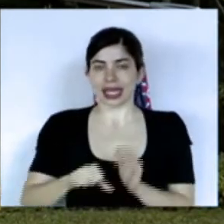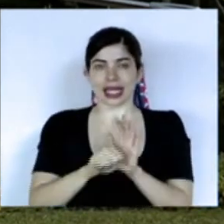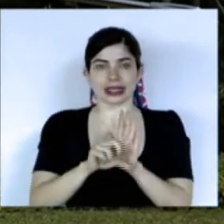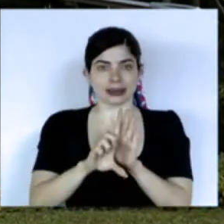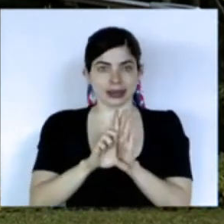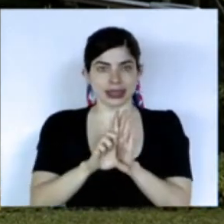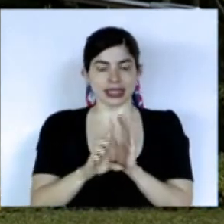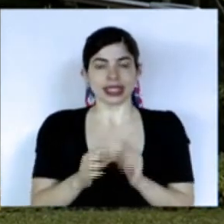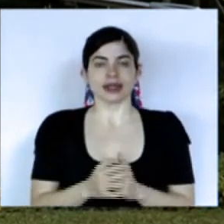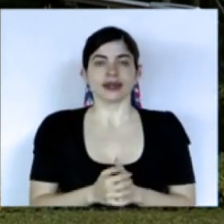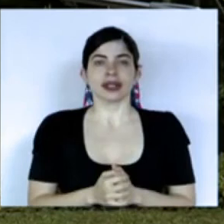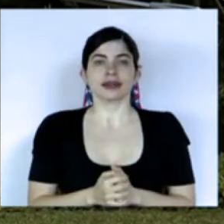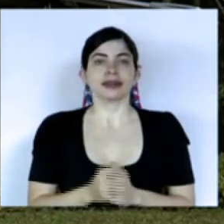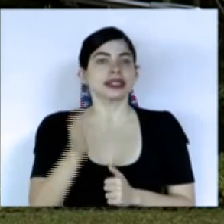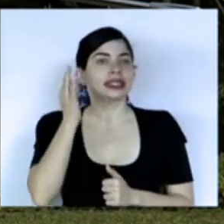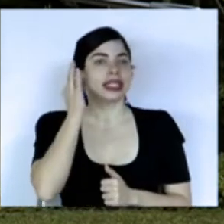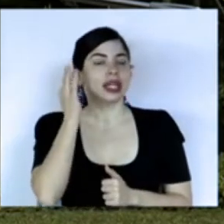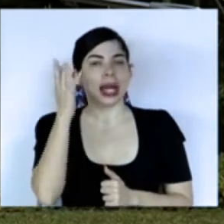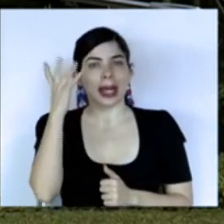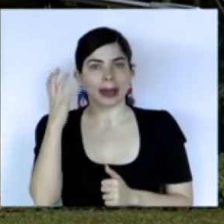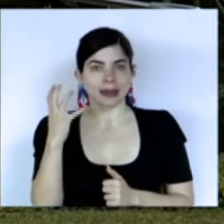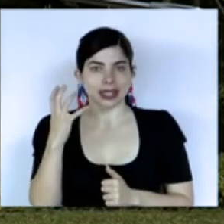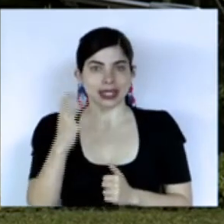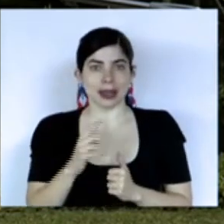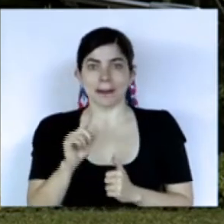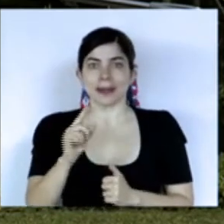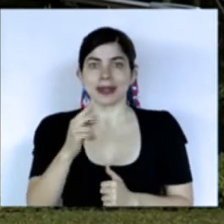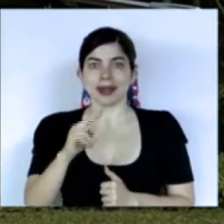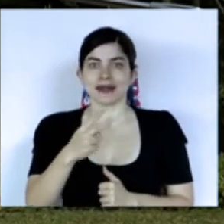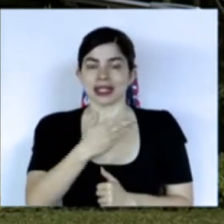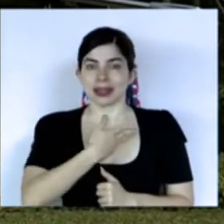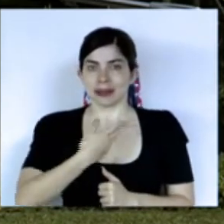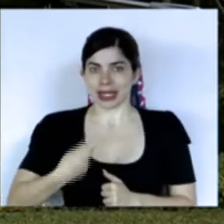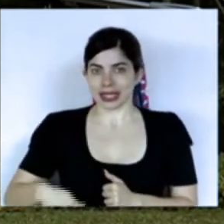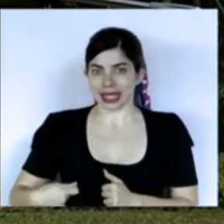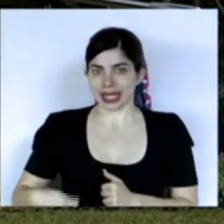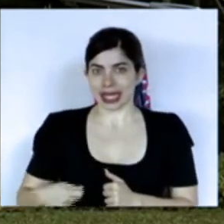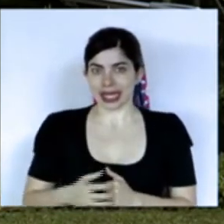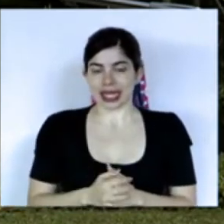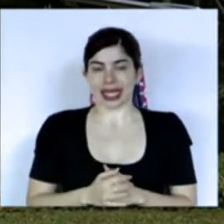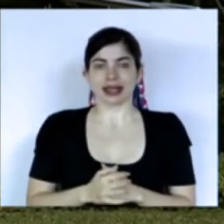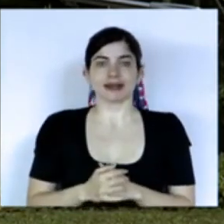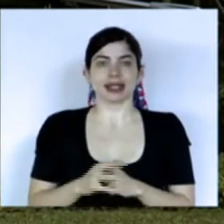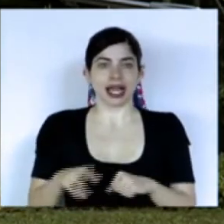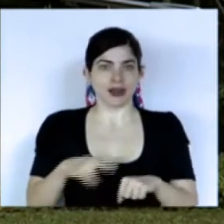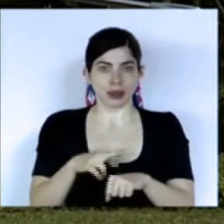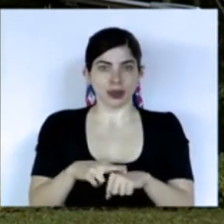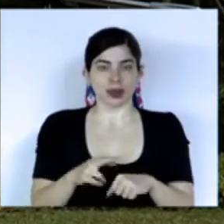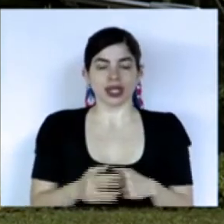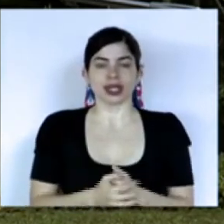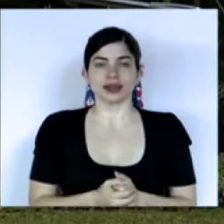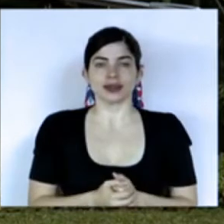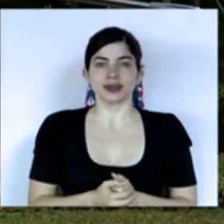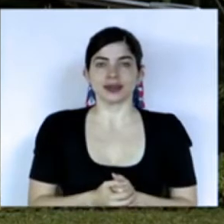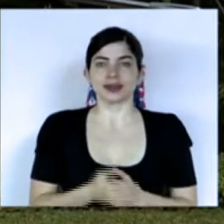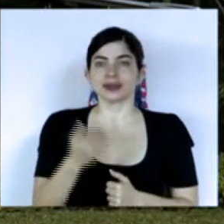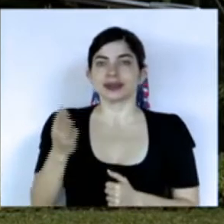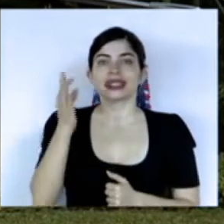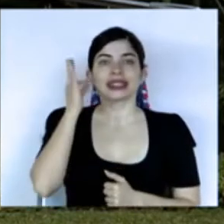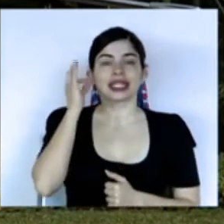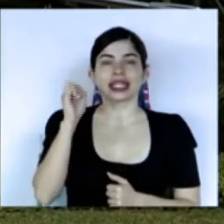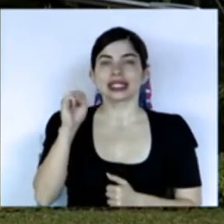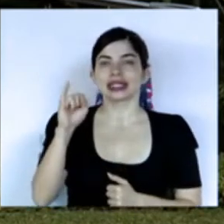legislativa señora Epsi Campbell primera vicepresidenta de la república señora